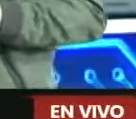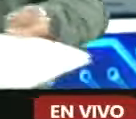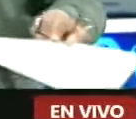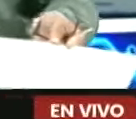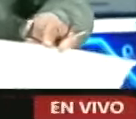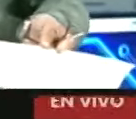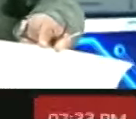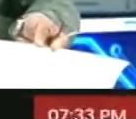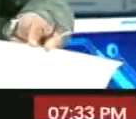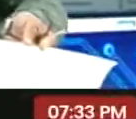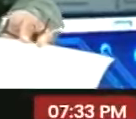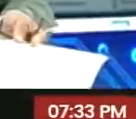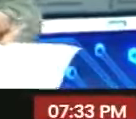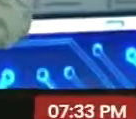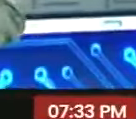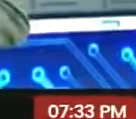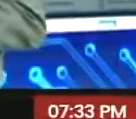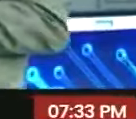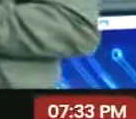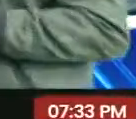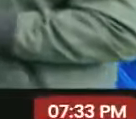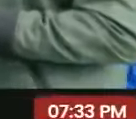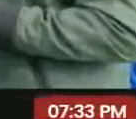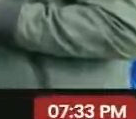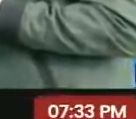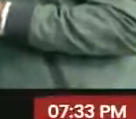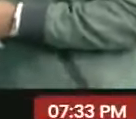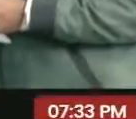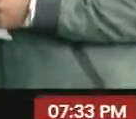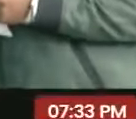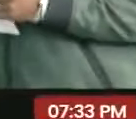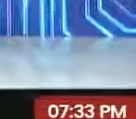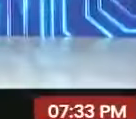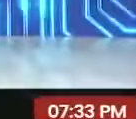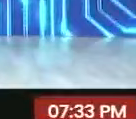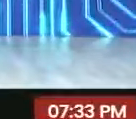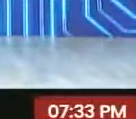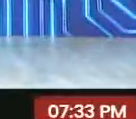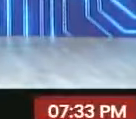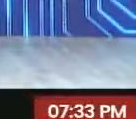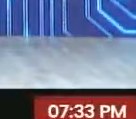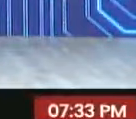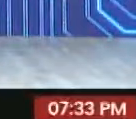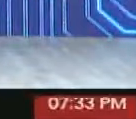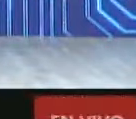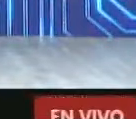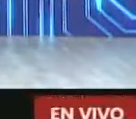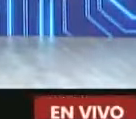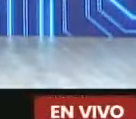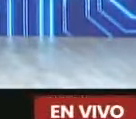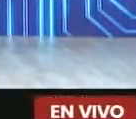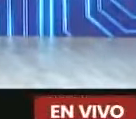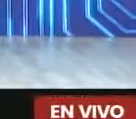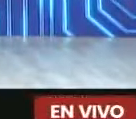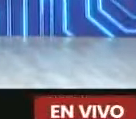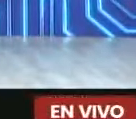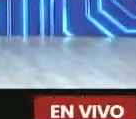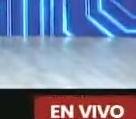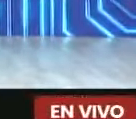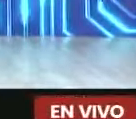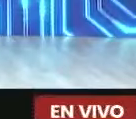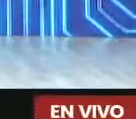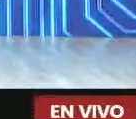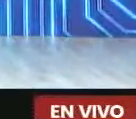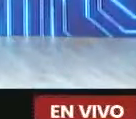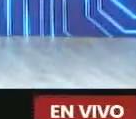nosotros. Amén. ¿Quién en contra? Bueno. Tu vaso, primicia. Ya deben estar todas las salas de redacciones. Huelta a longa.